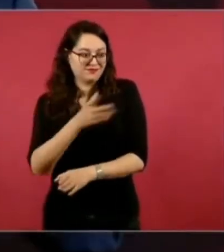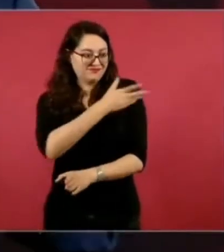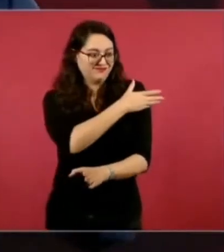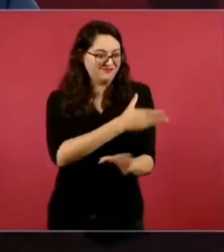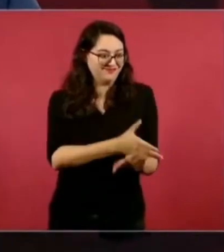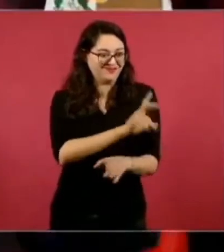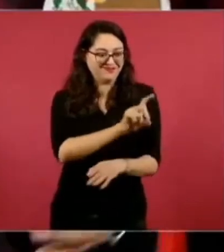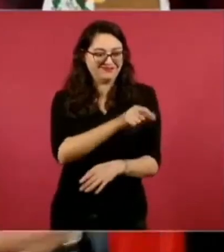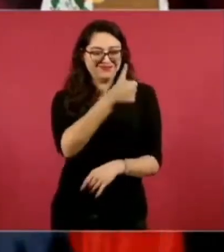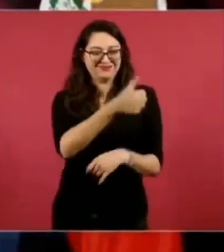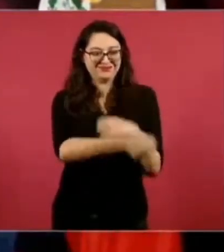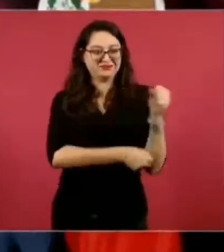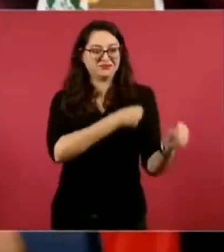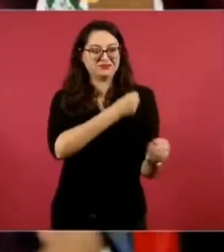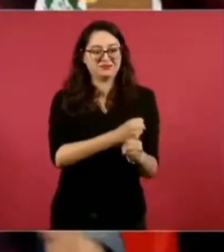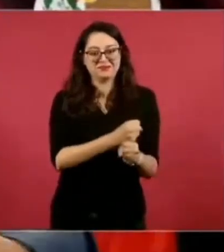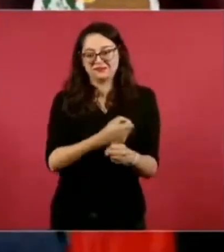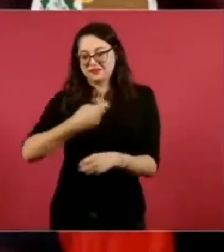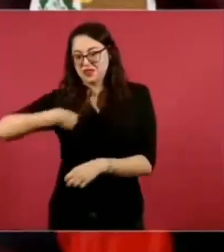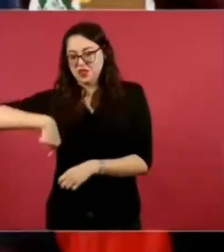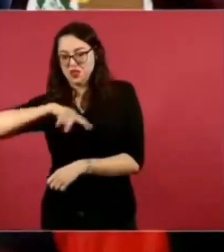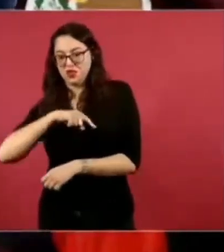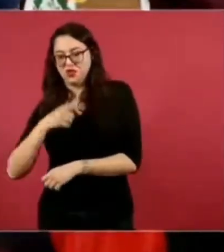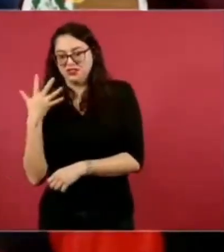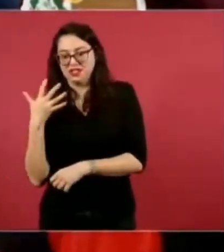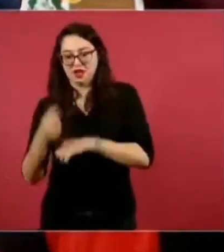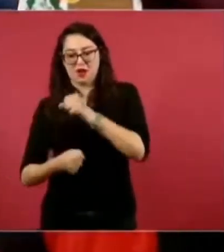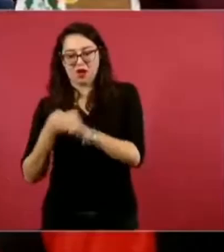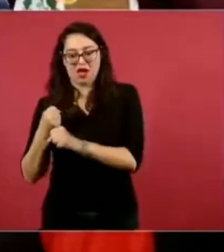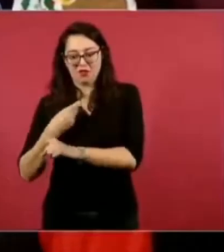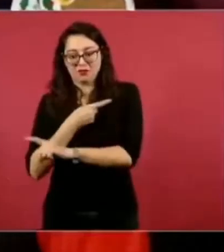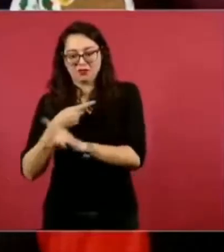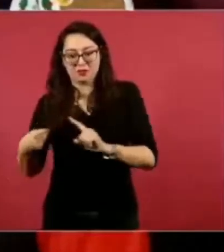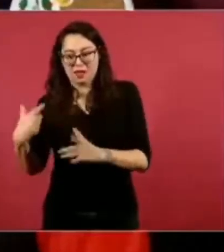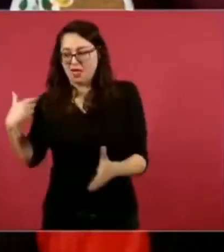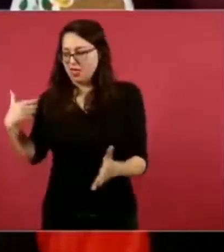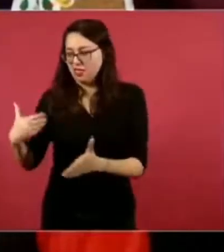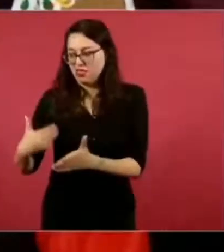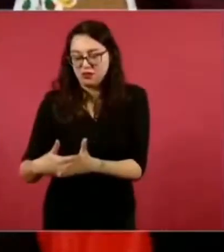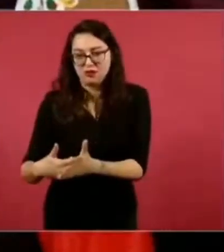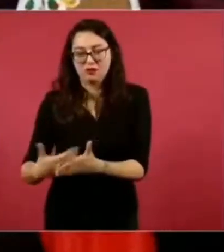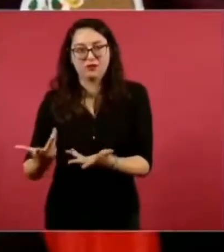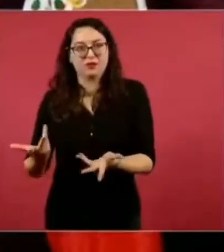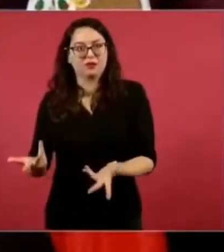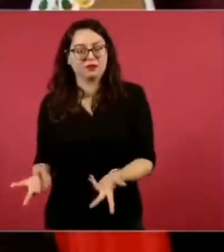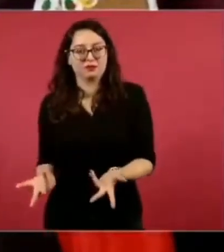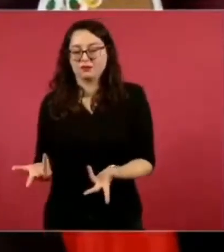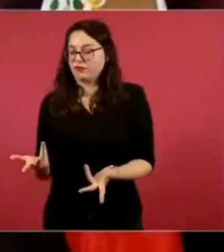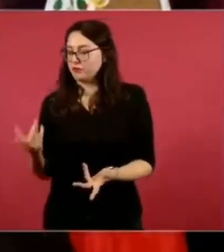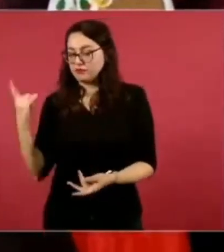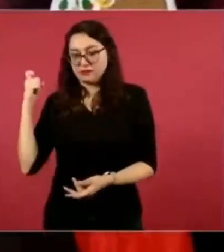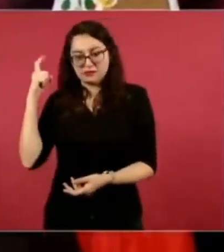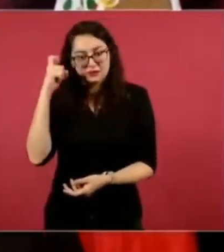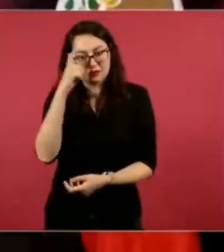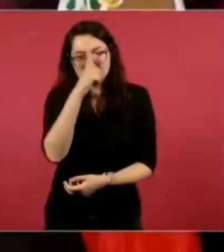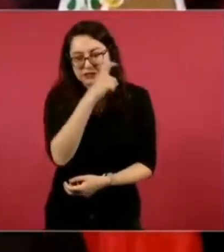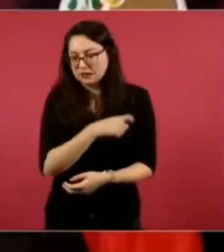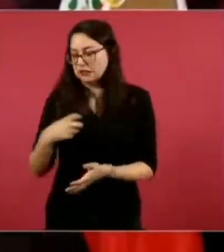sentaron las bases y pues fue mucho, mucho, mucho,